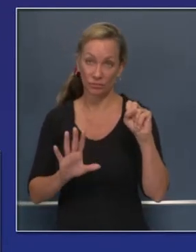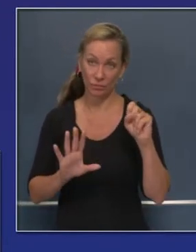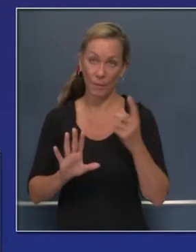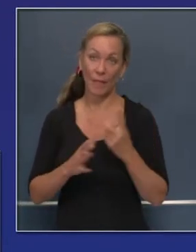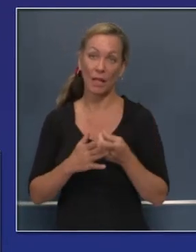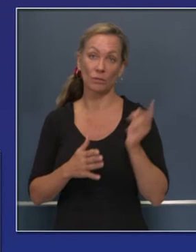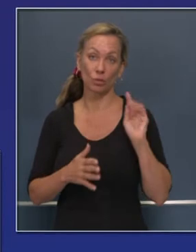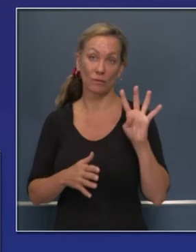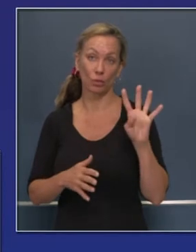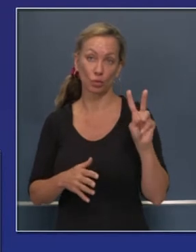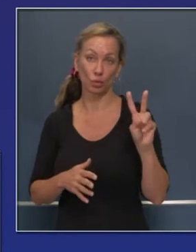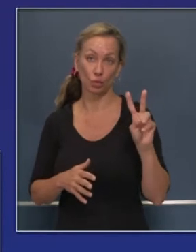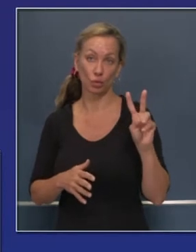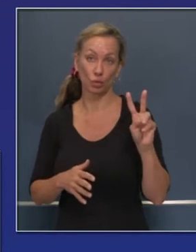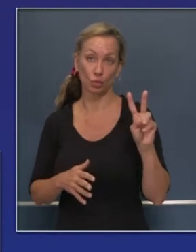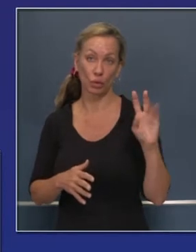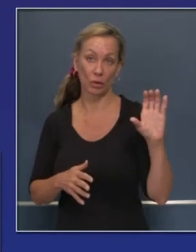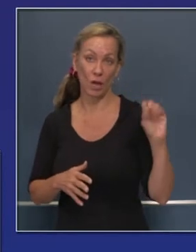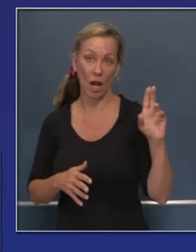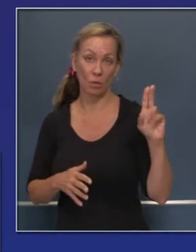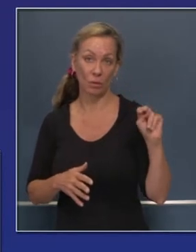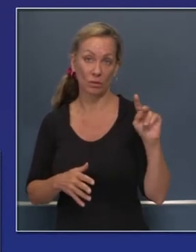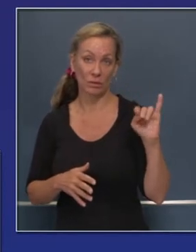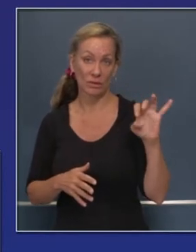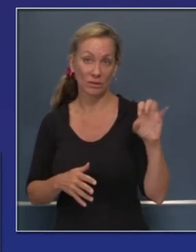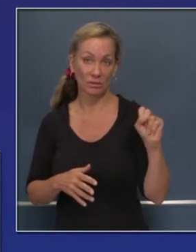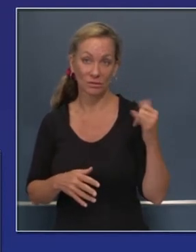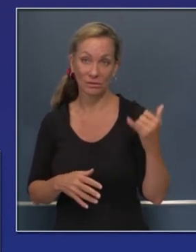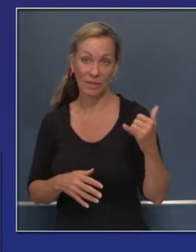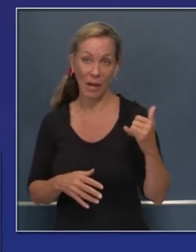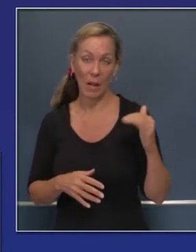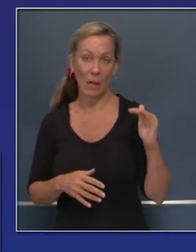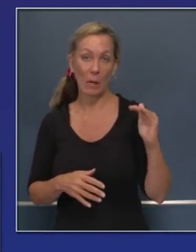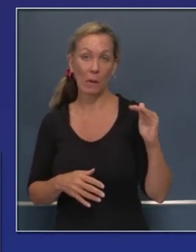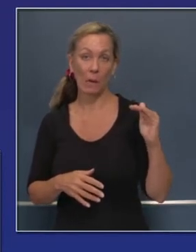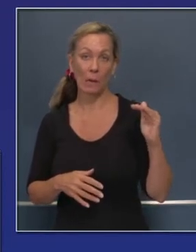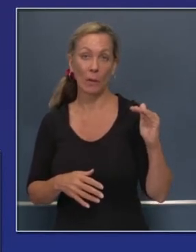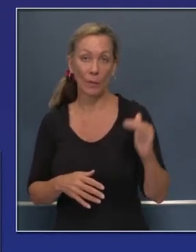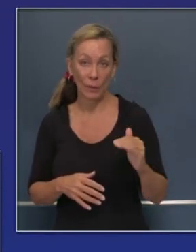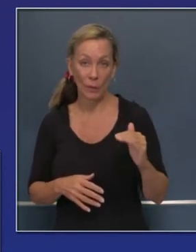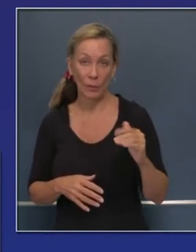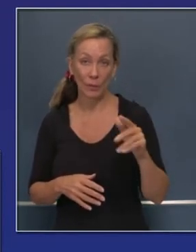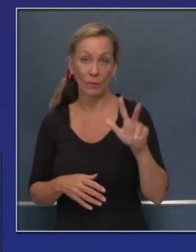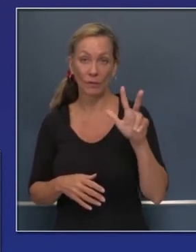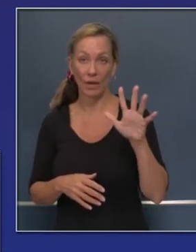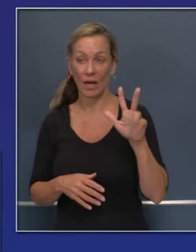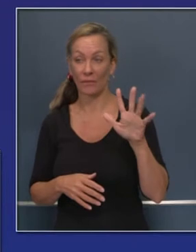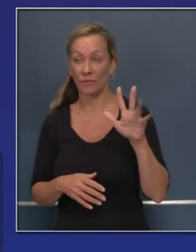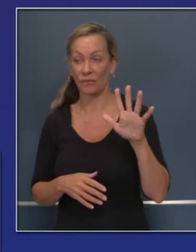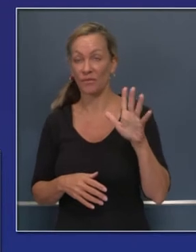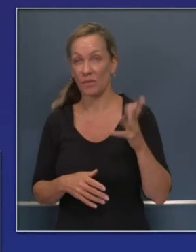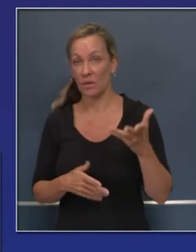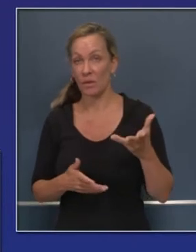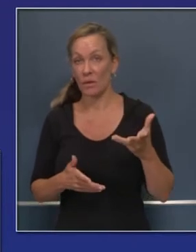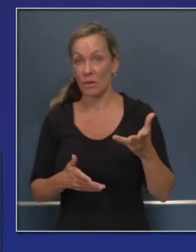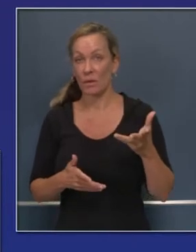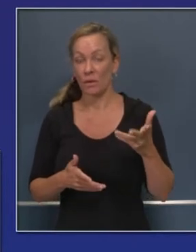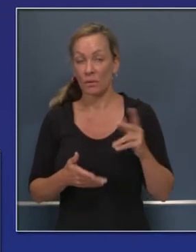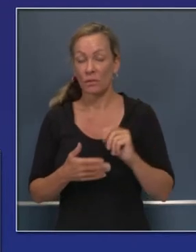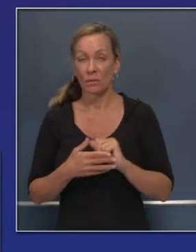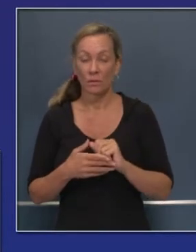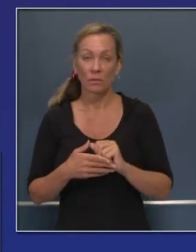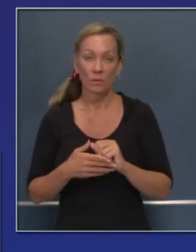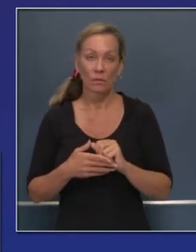en 42, después 40 condados. Hoy en día ven que son 35 los condados que están siendo observados.